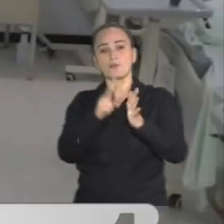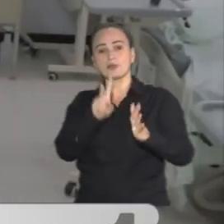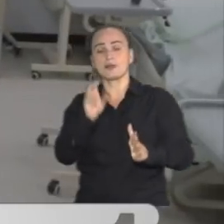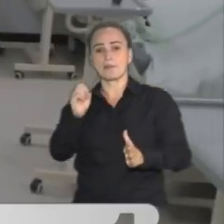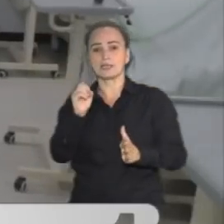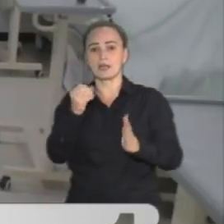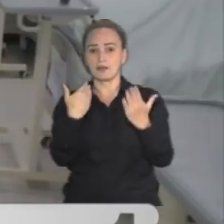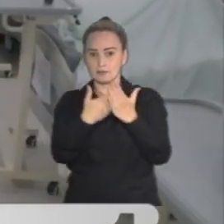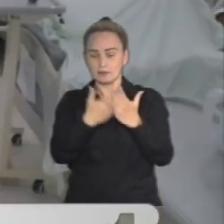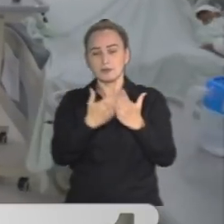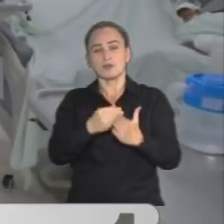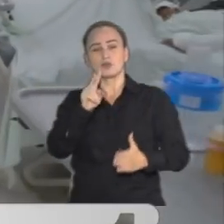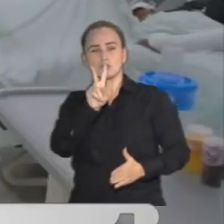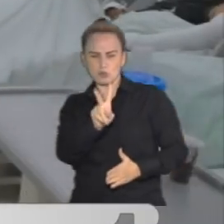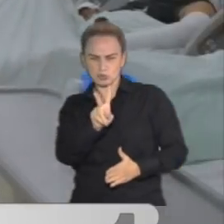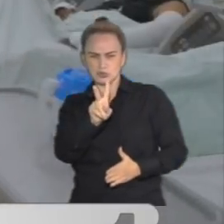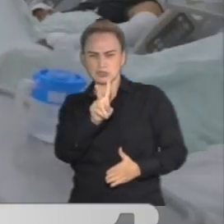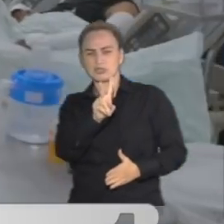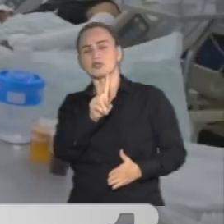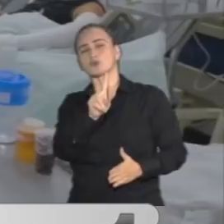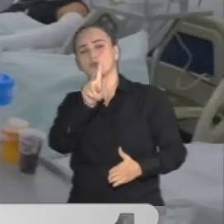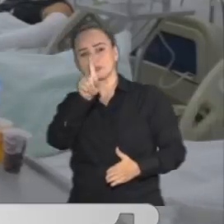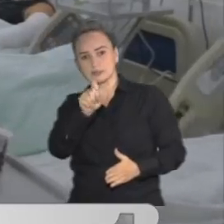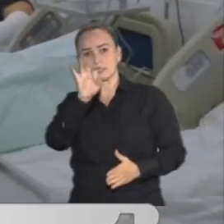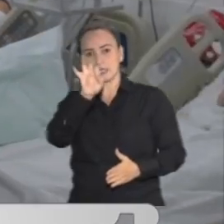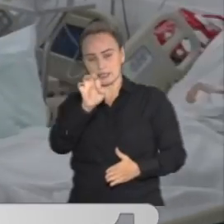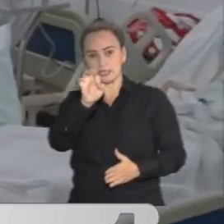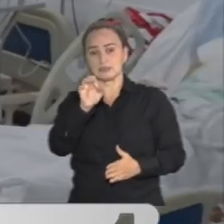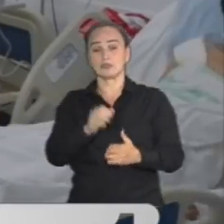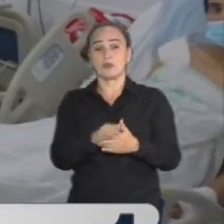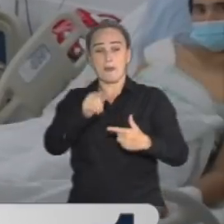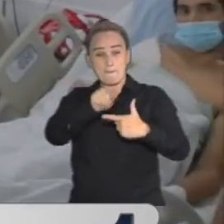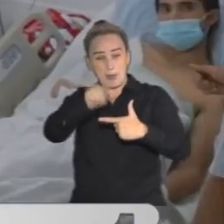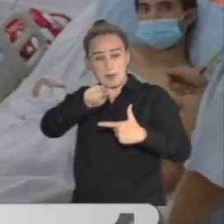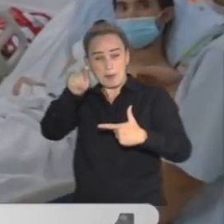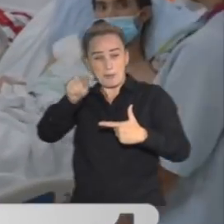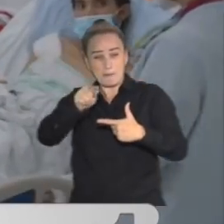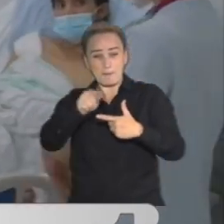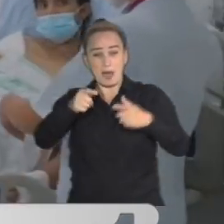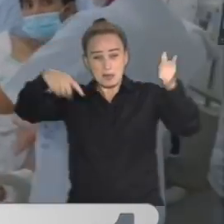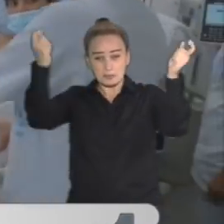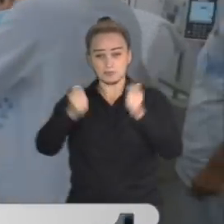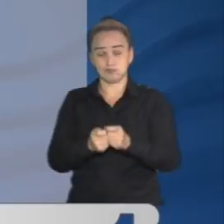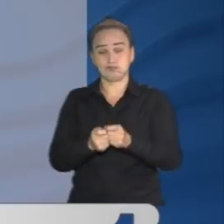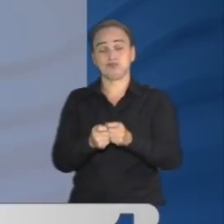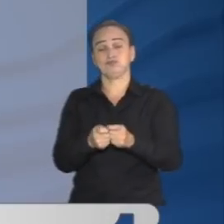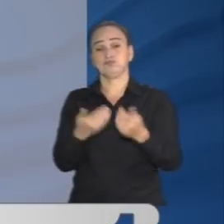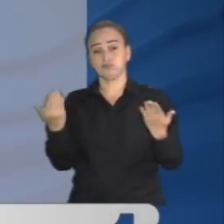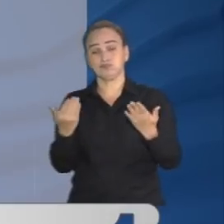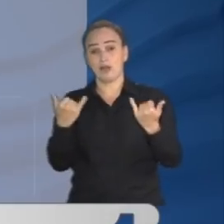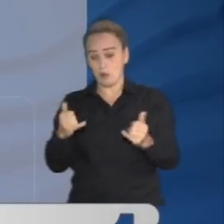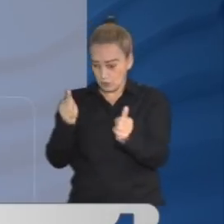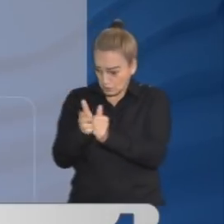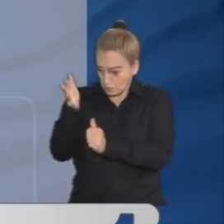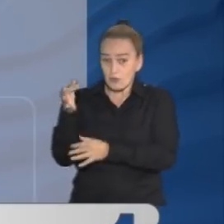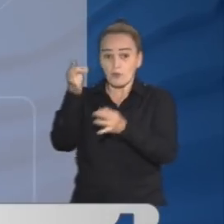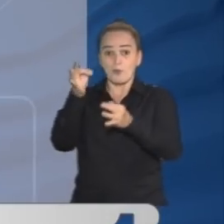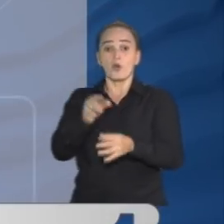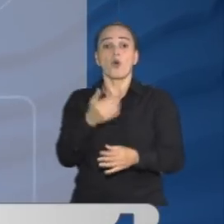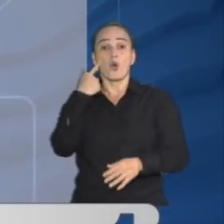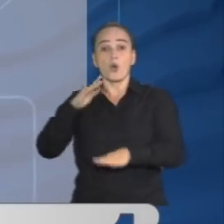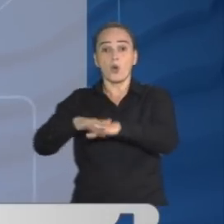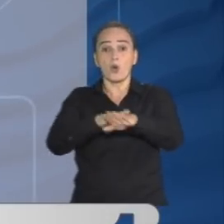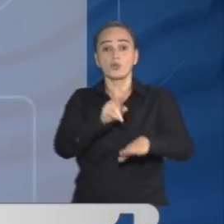se registraban 263. De la cifra total de los 346 lesionados reportados hasta el momento, hay